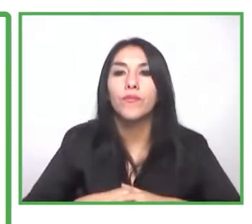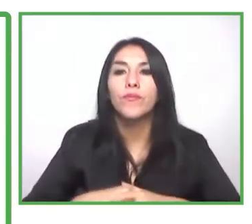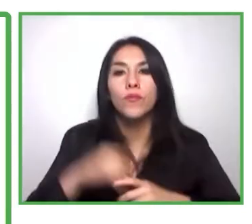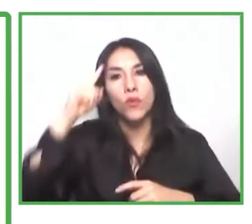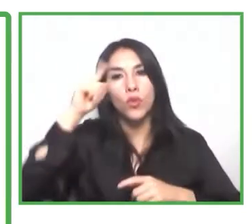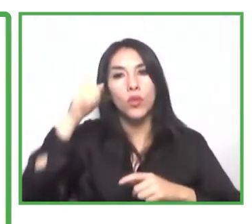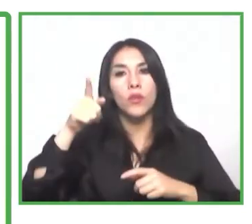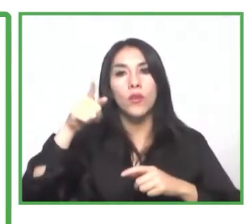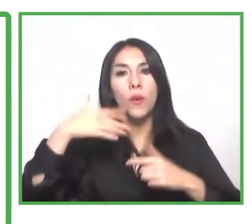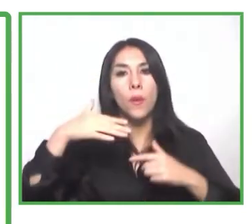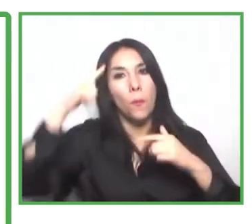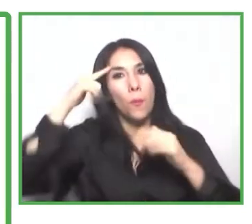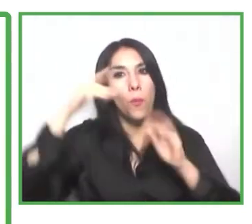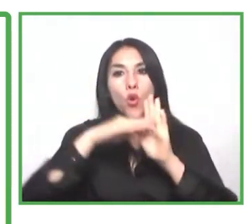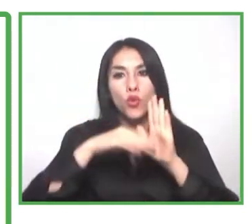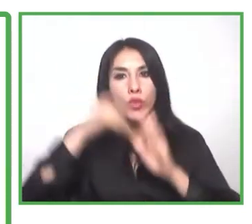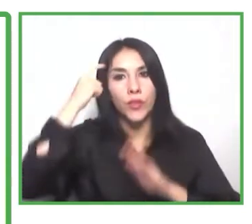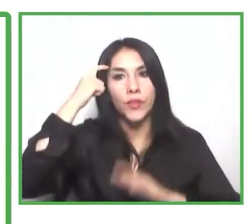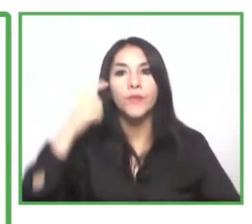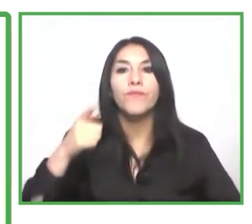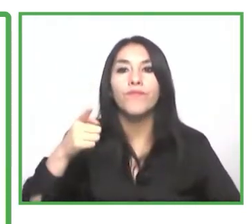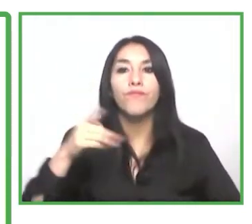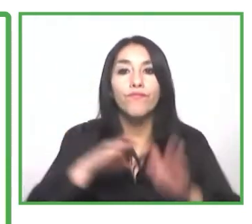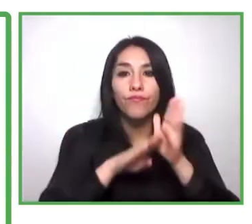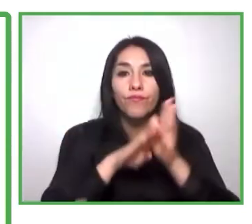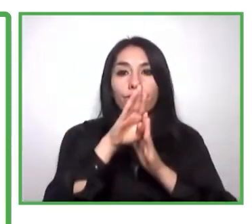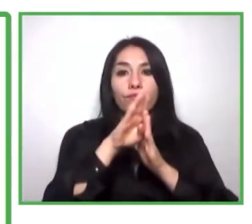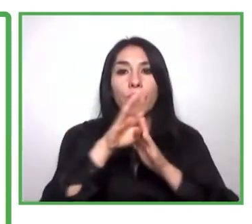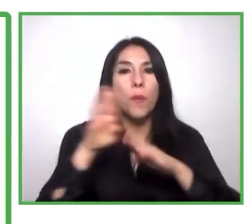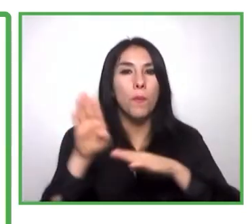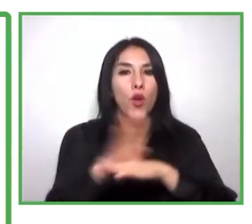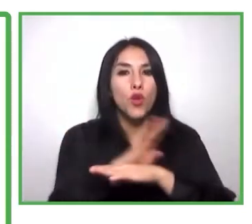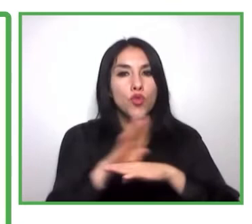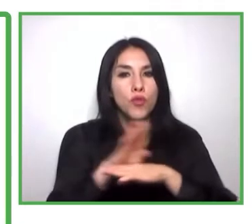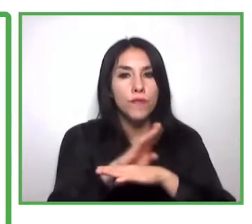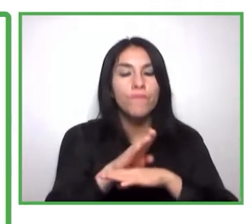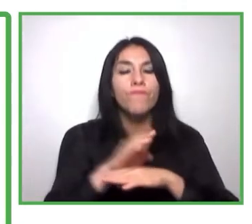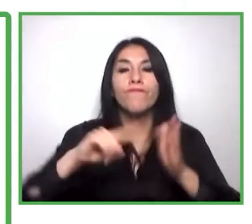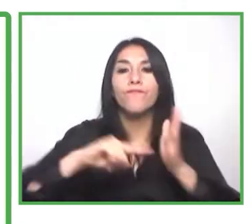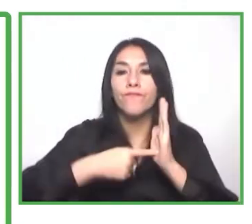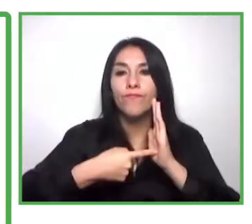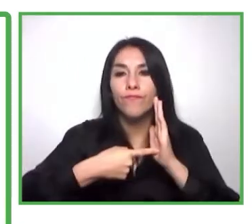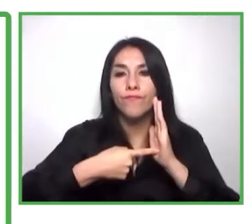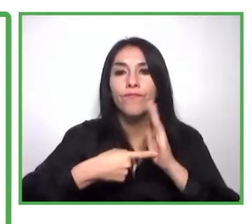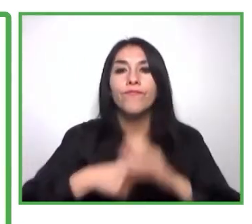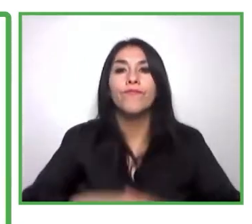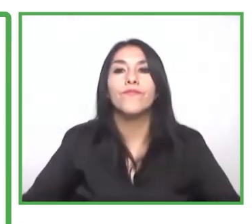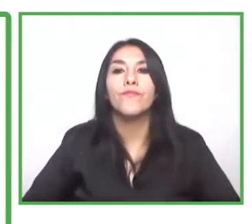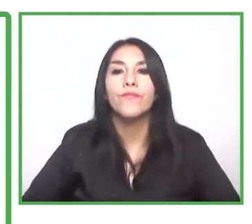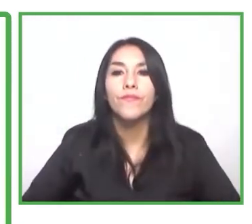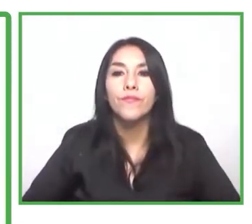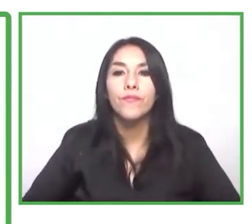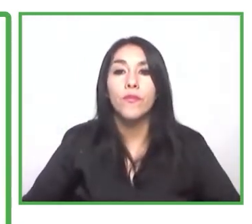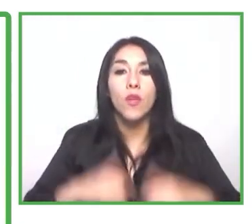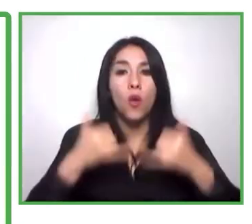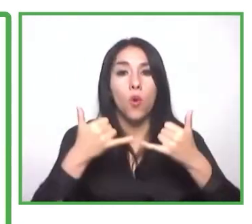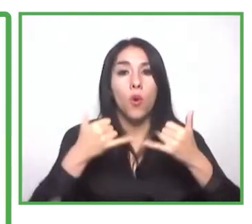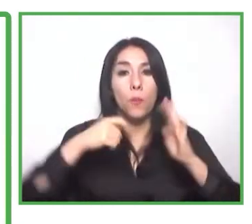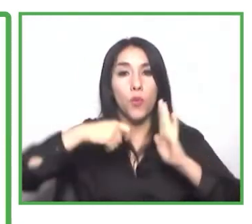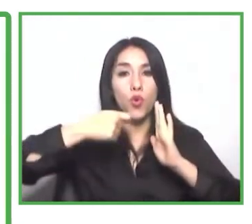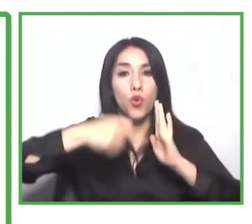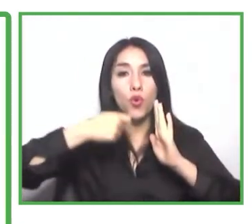multiinteligencia, programas de inclusión laboral y un programa empresarial para evitar el riesgo psicosocial. Actualmente se